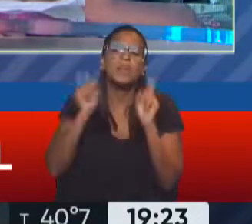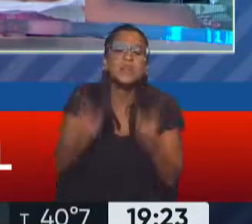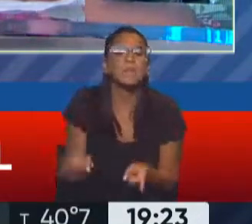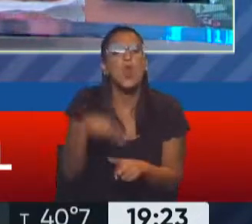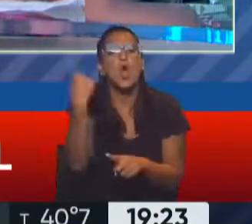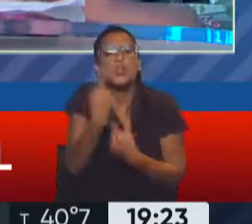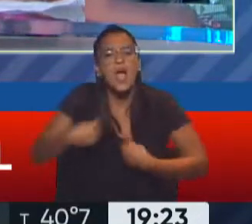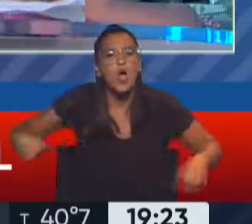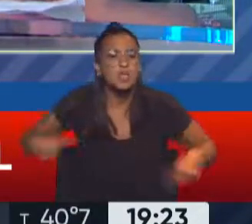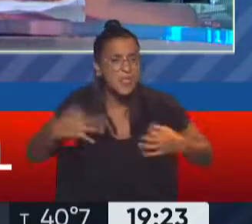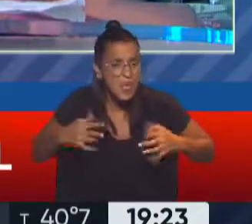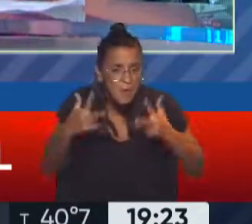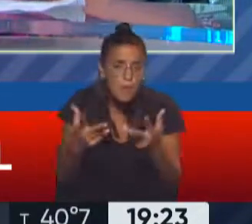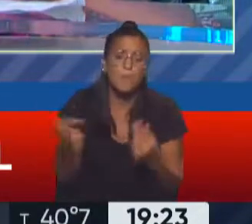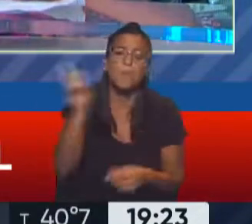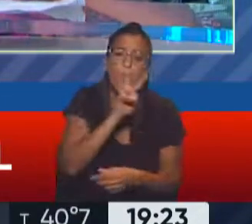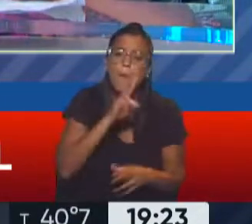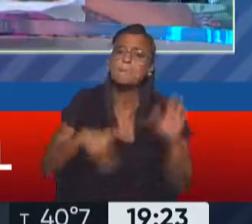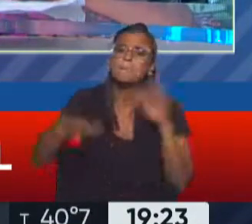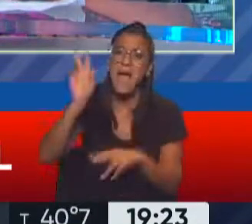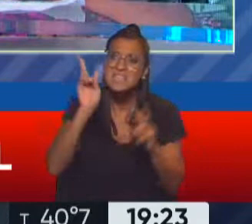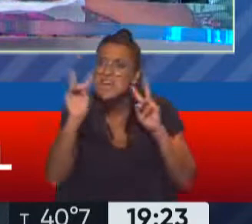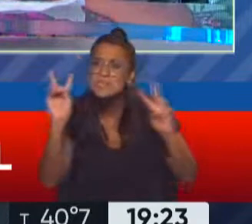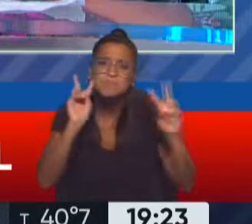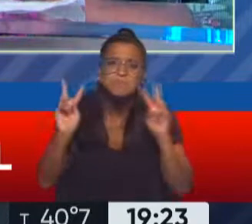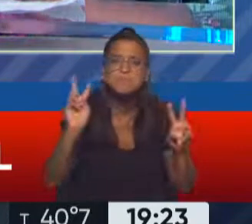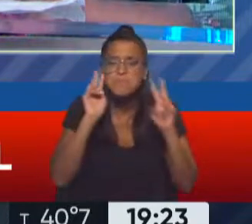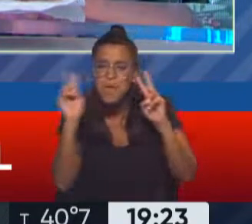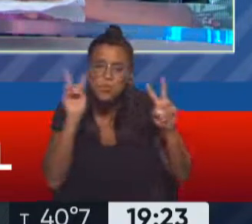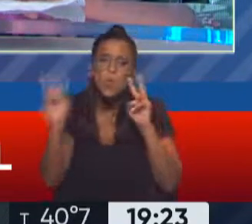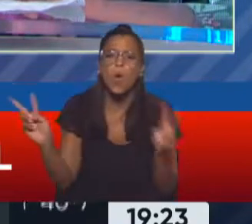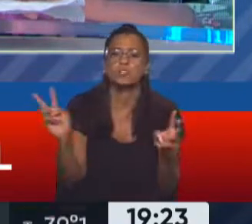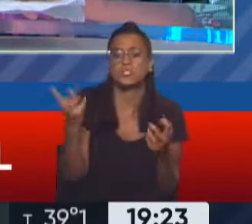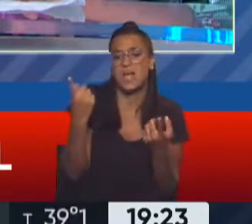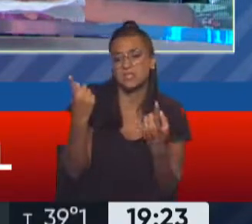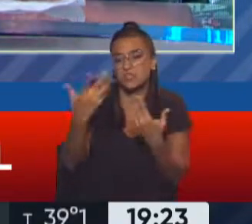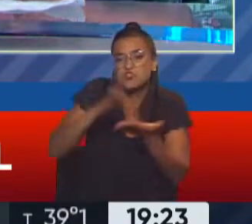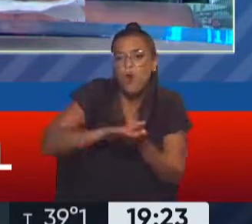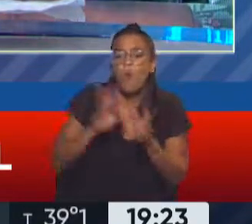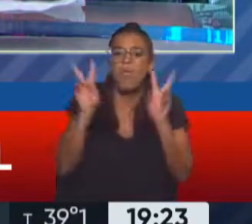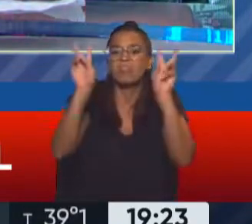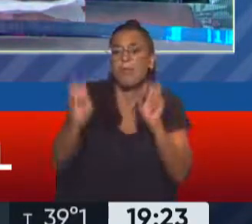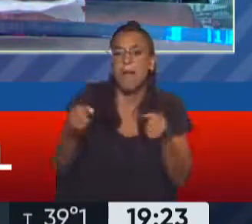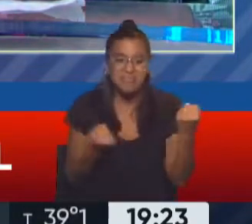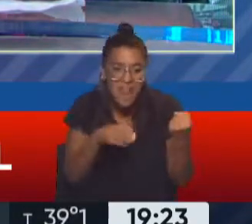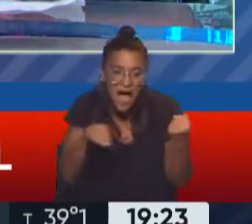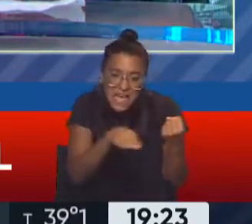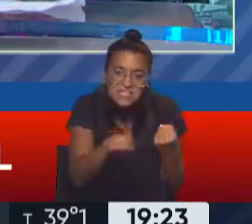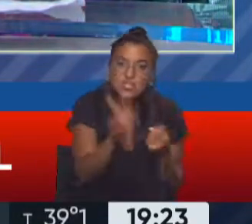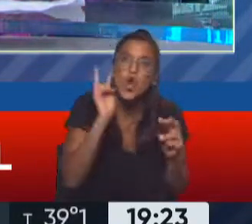señalar es que las mujeres somos mucho más respetuosas de las normas de tránsito. Tal vez por